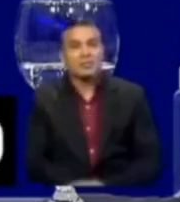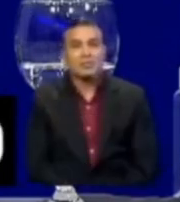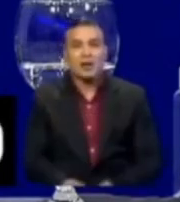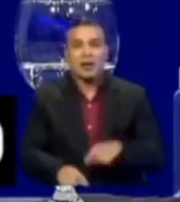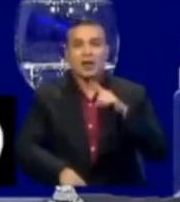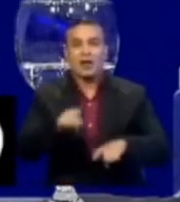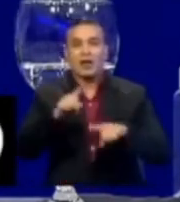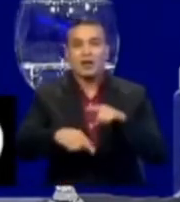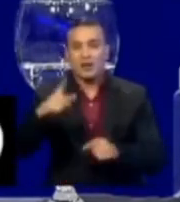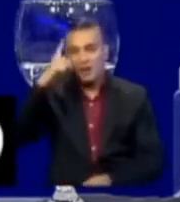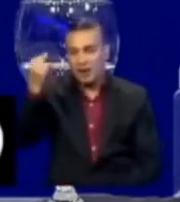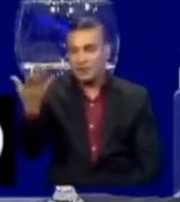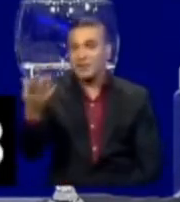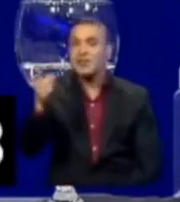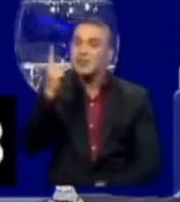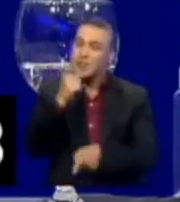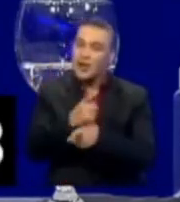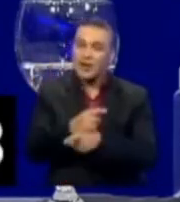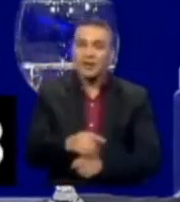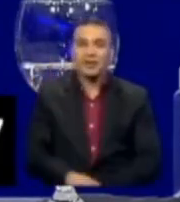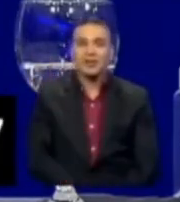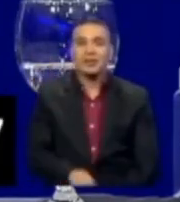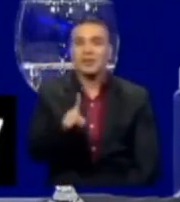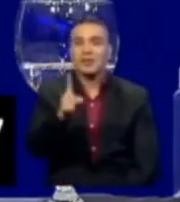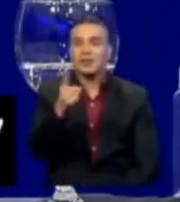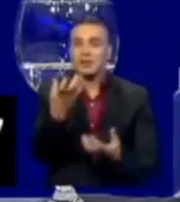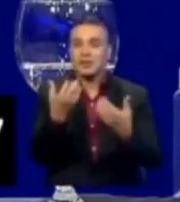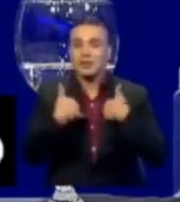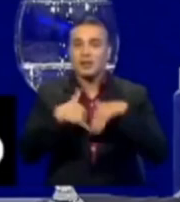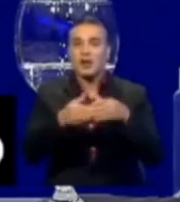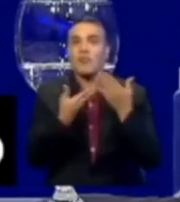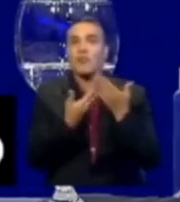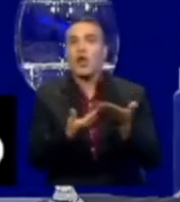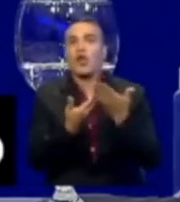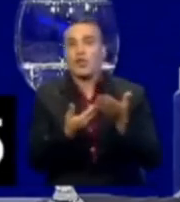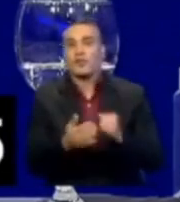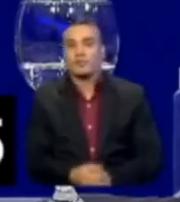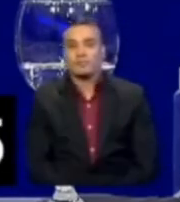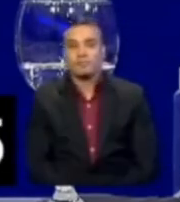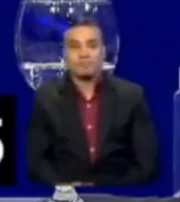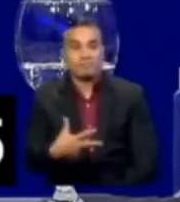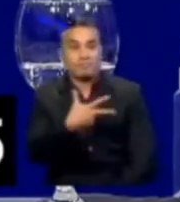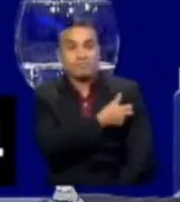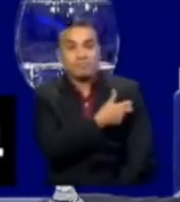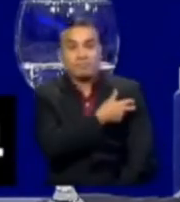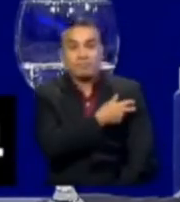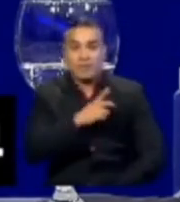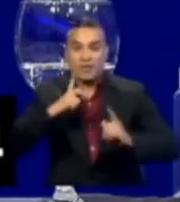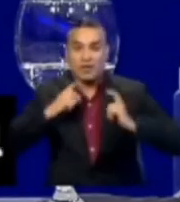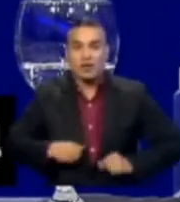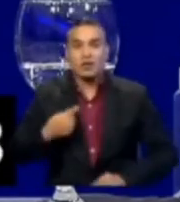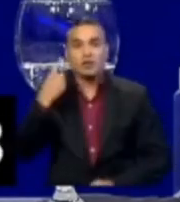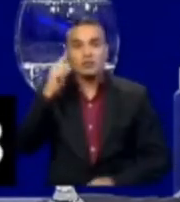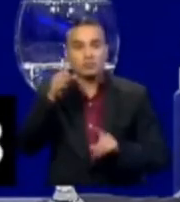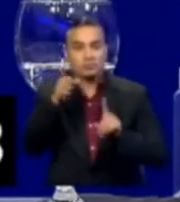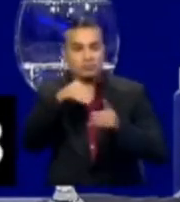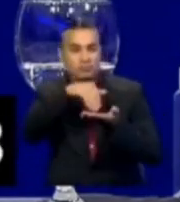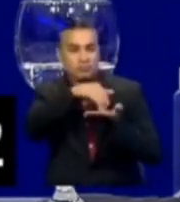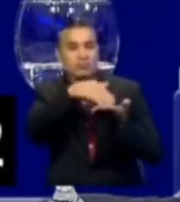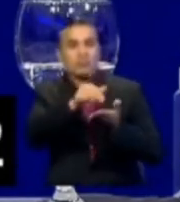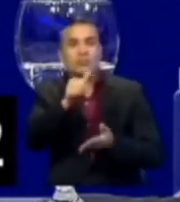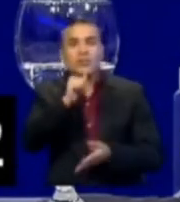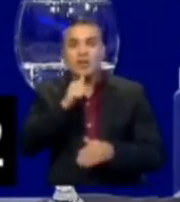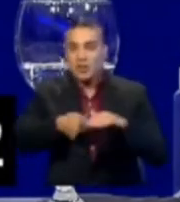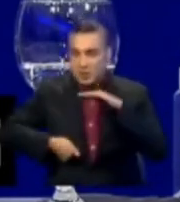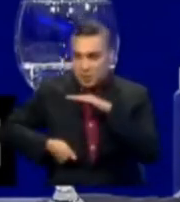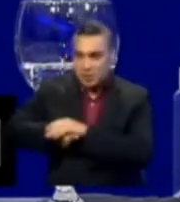amigos del señor Lazo. Ellos quieren continuar este modelo de vacunación y de salud excluyente y de privatización